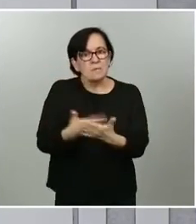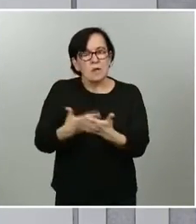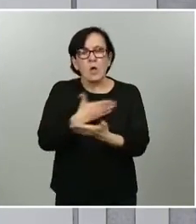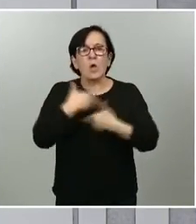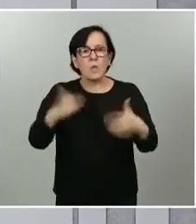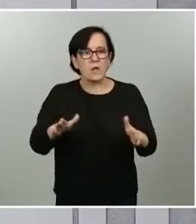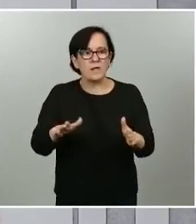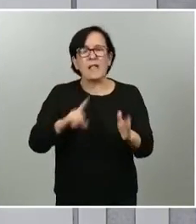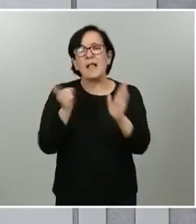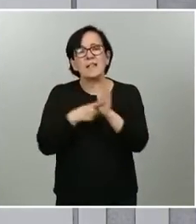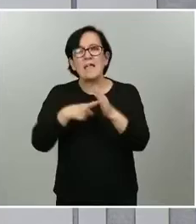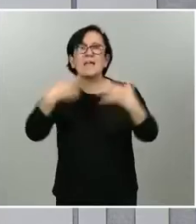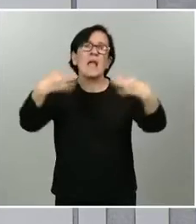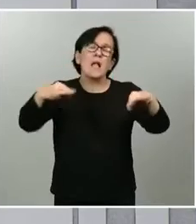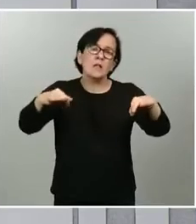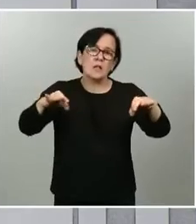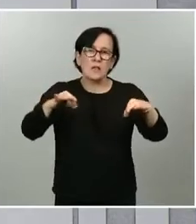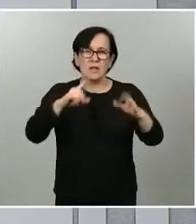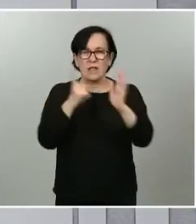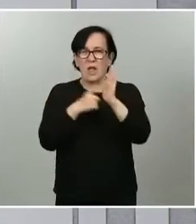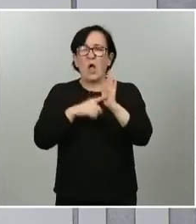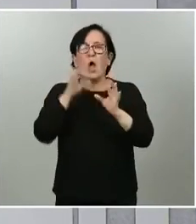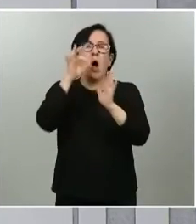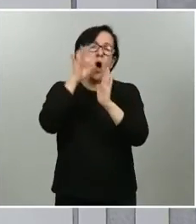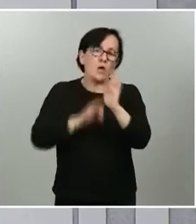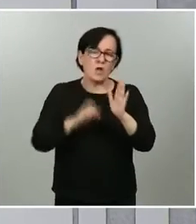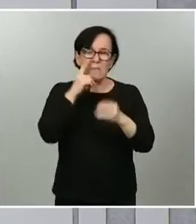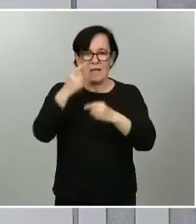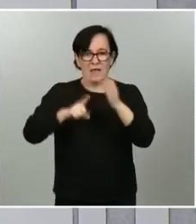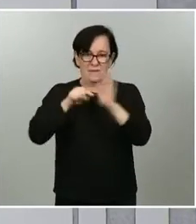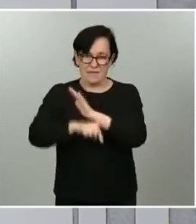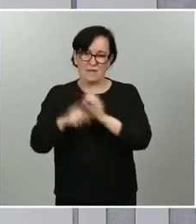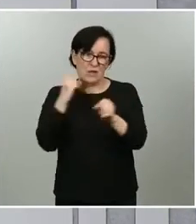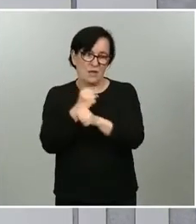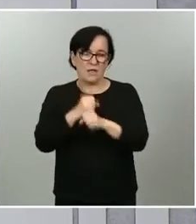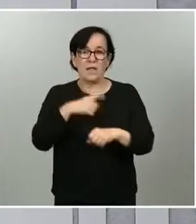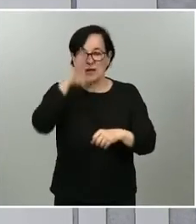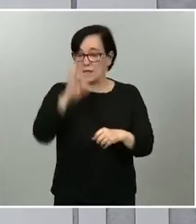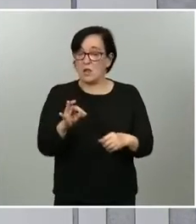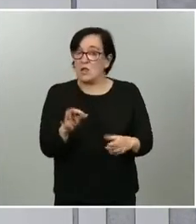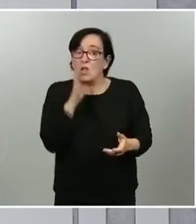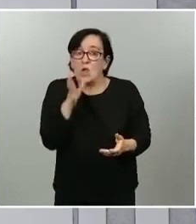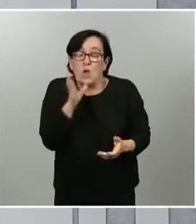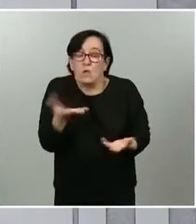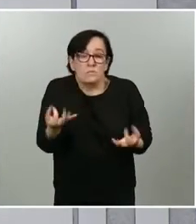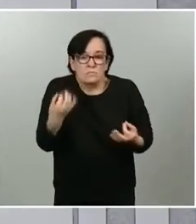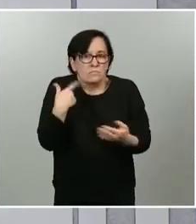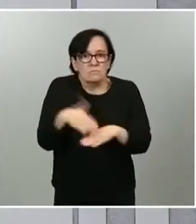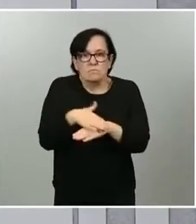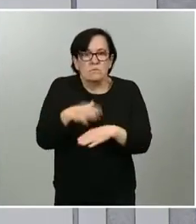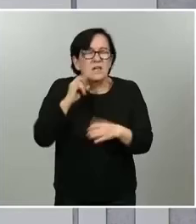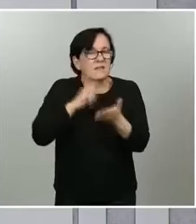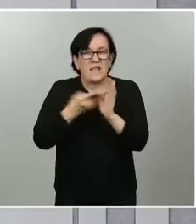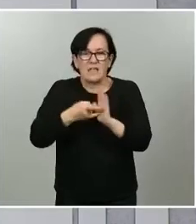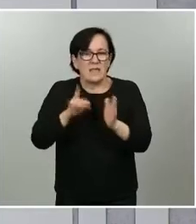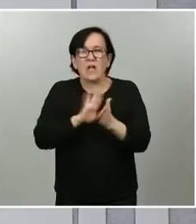leyes ordinarias por mucho que fueran orgánicas para el desarrollo de estas tareas creo que las razones son fundamentalmente técnicas no hay